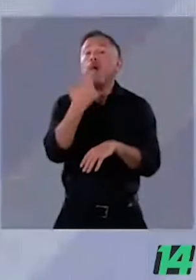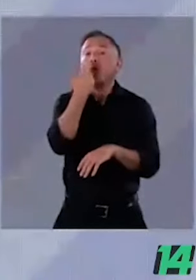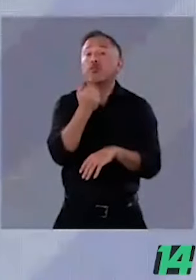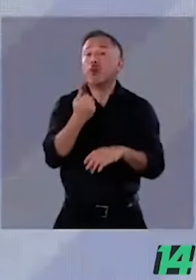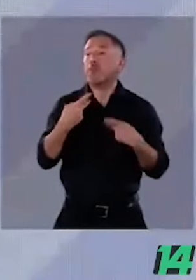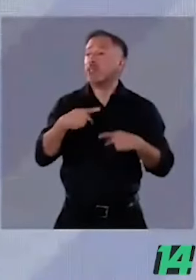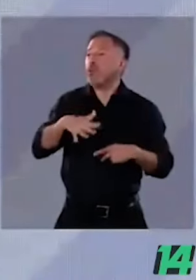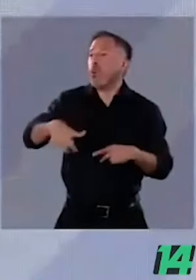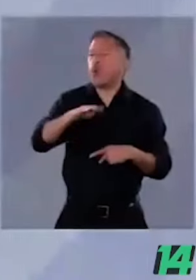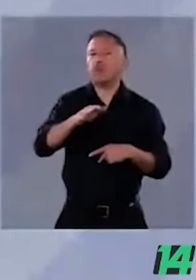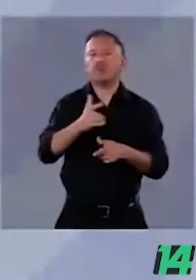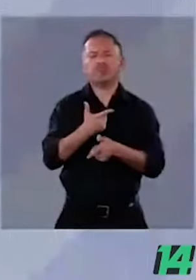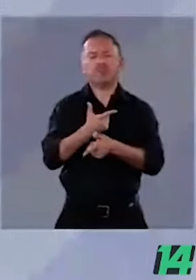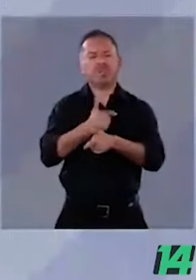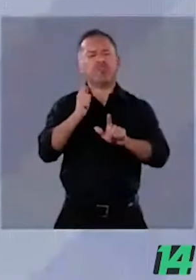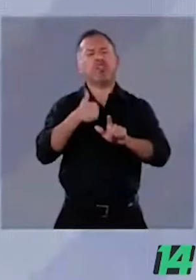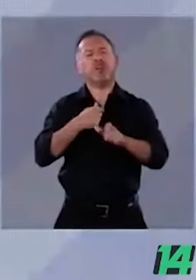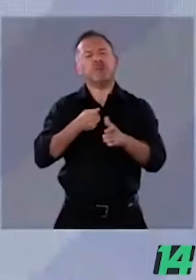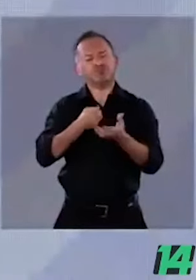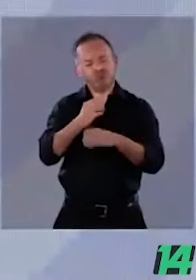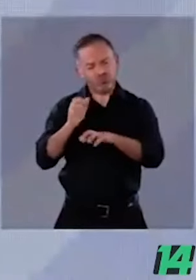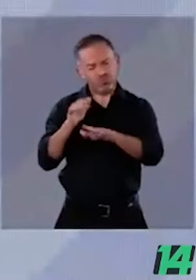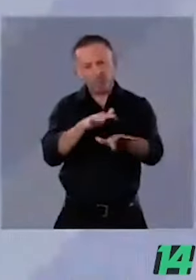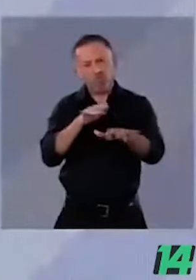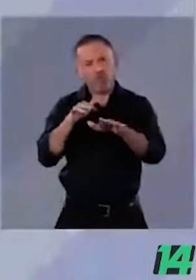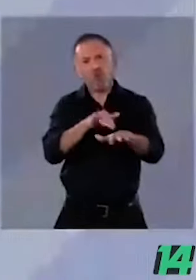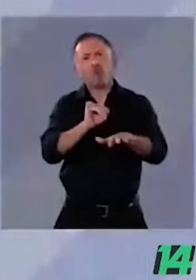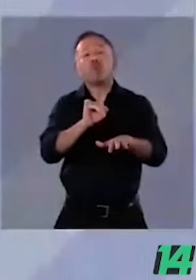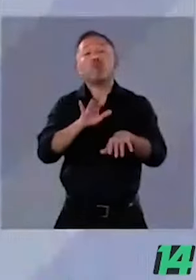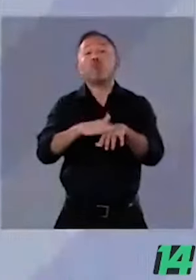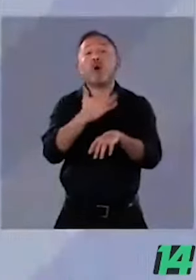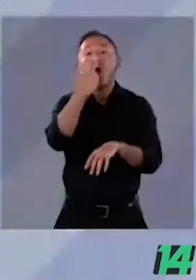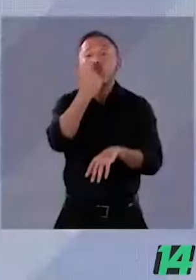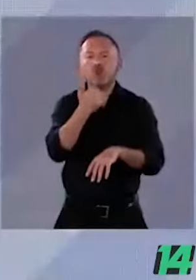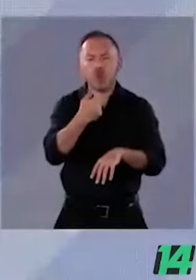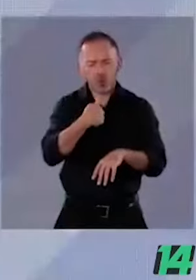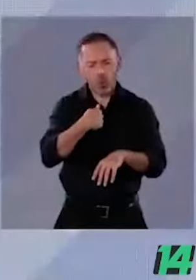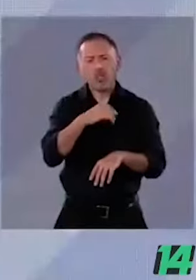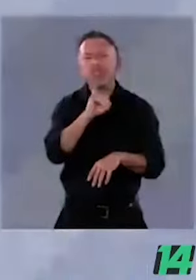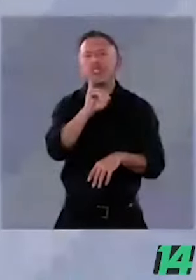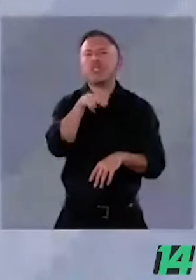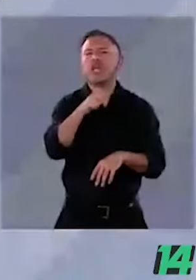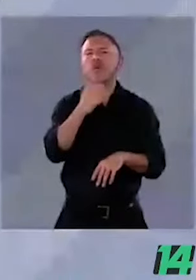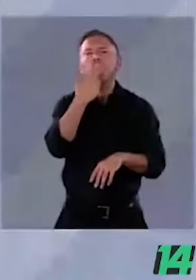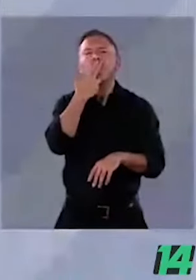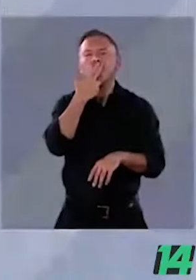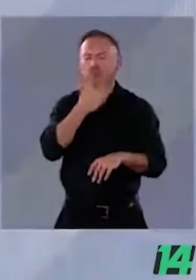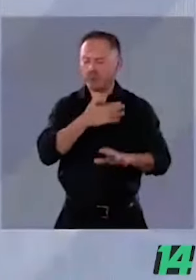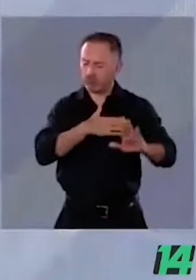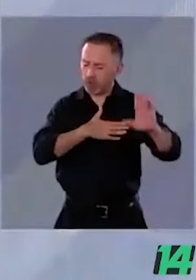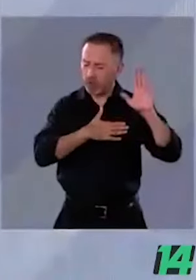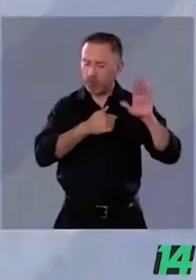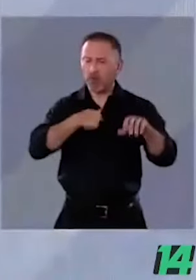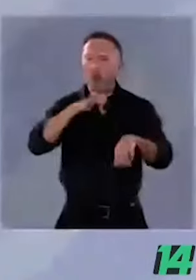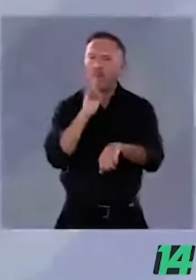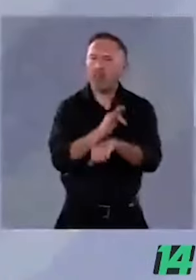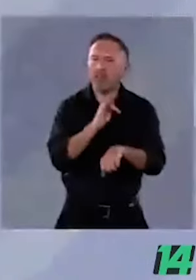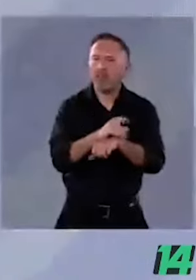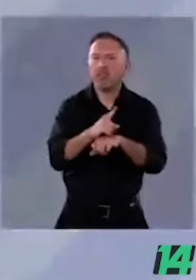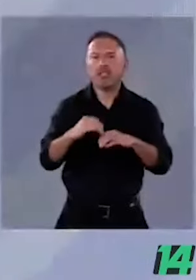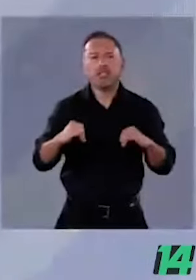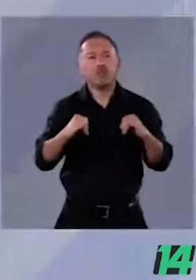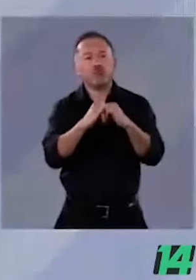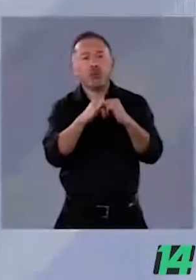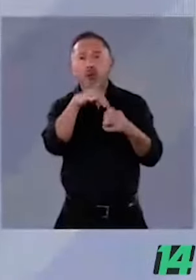Porque yo me he comprometido a defender al INE, yo me he comprometido a defender a las instituciones democráticas. Por eso la